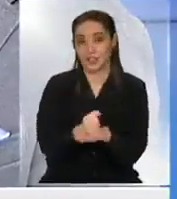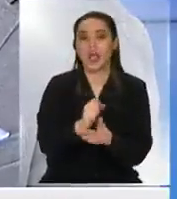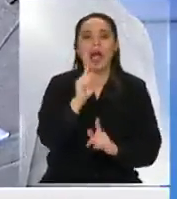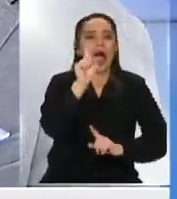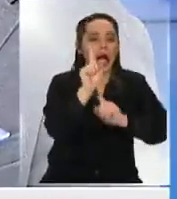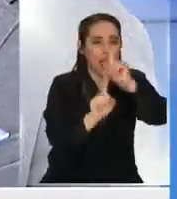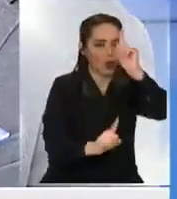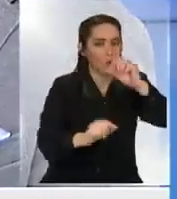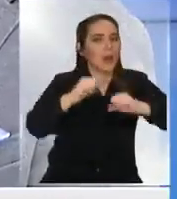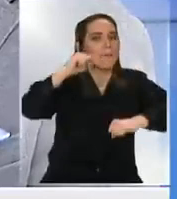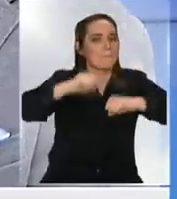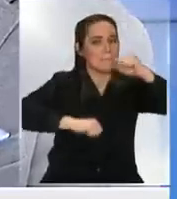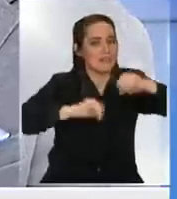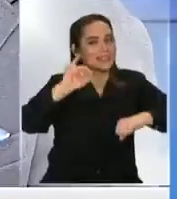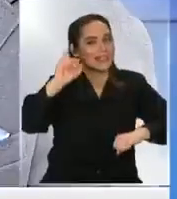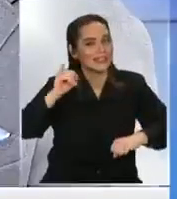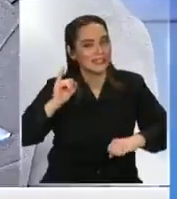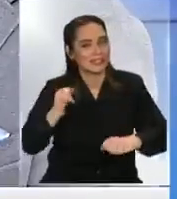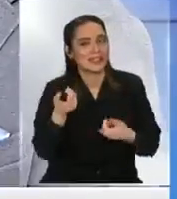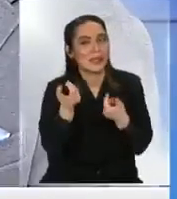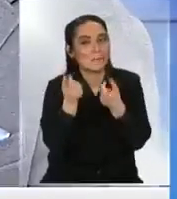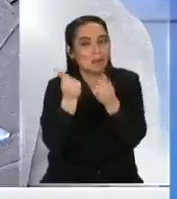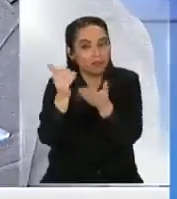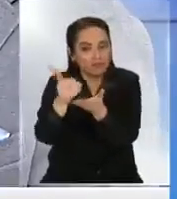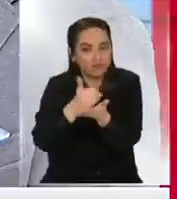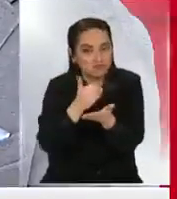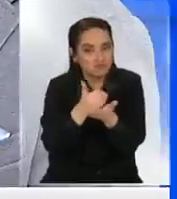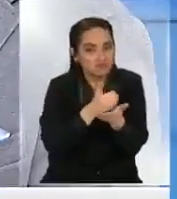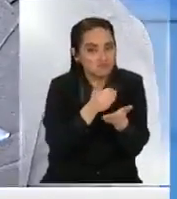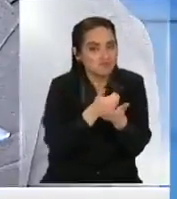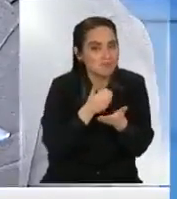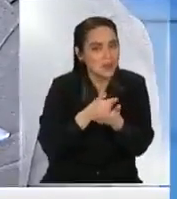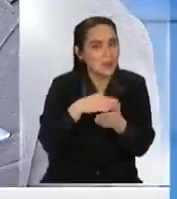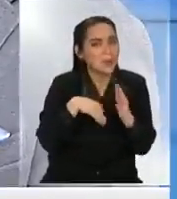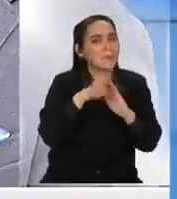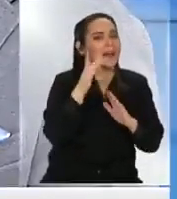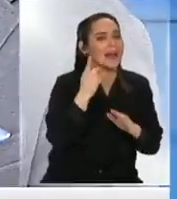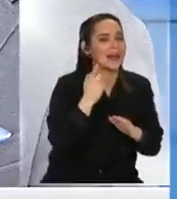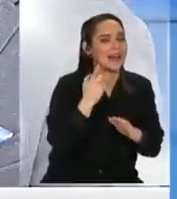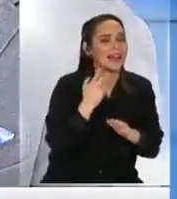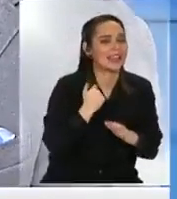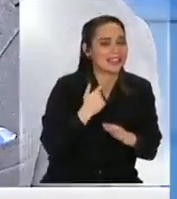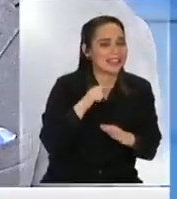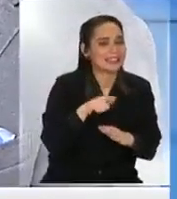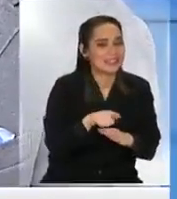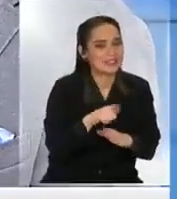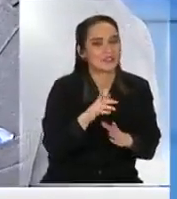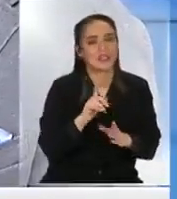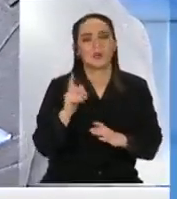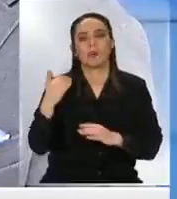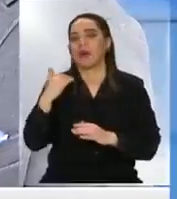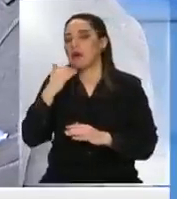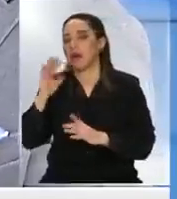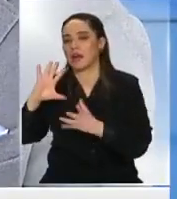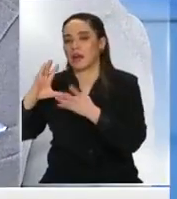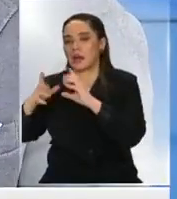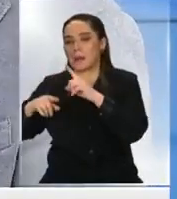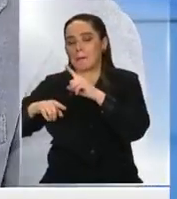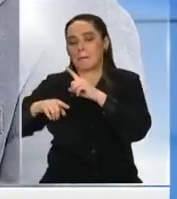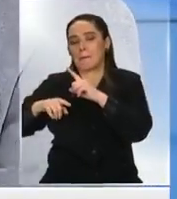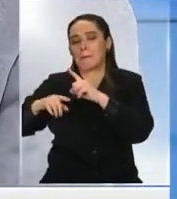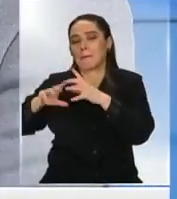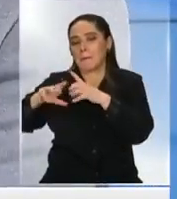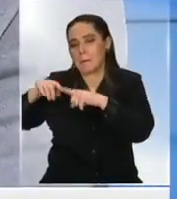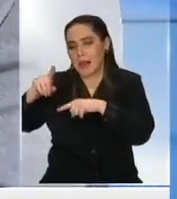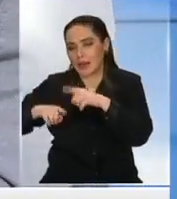sobre algunas empresas que ponen sus utilidades por sobre los intereses del mundo y del planeta esto lo decía Adam Smith